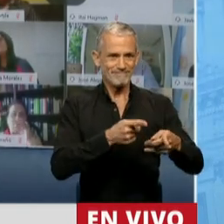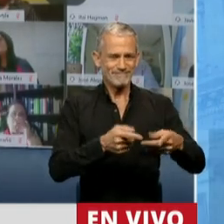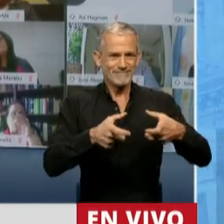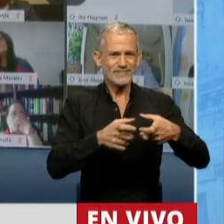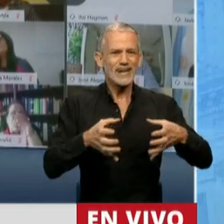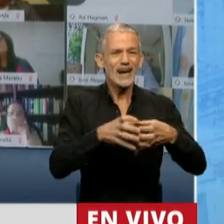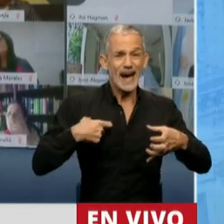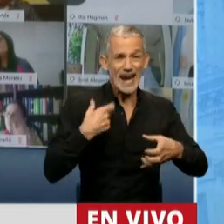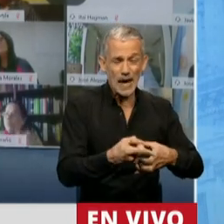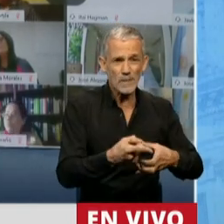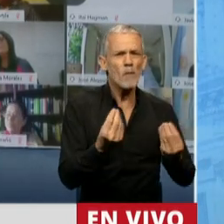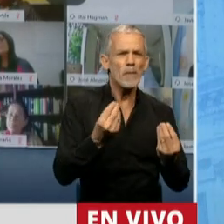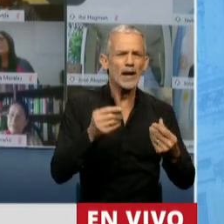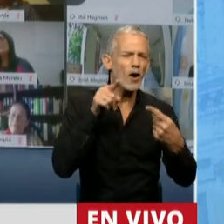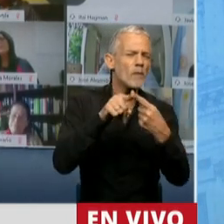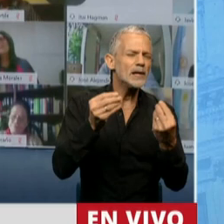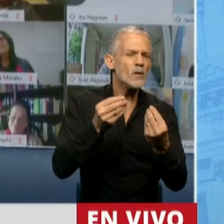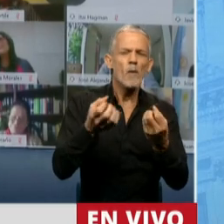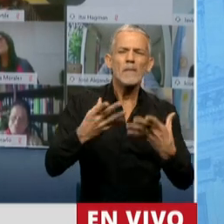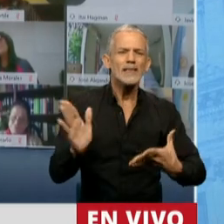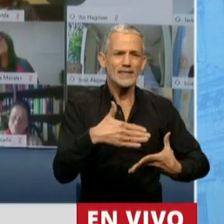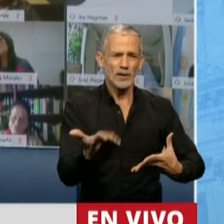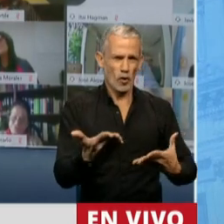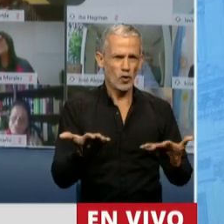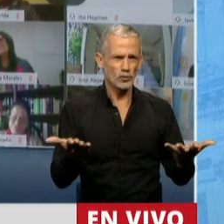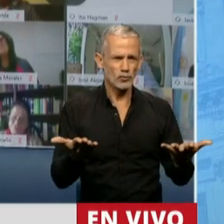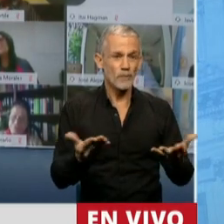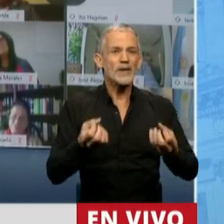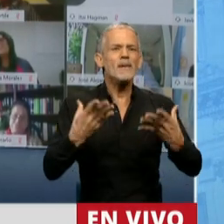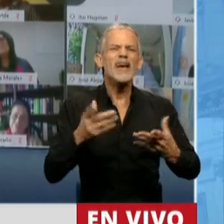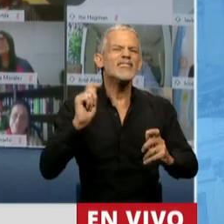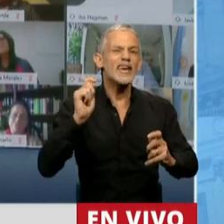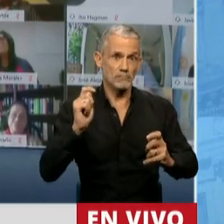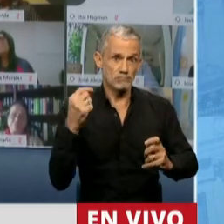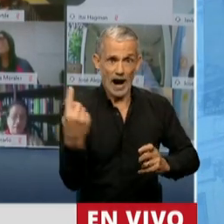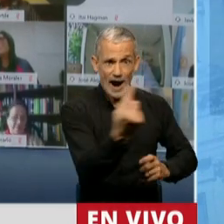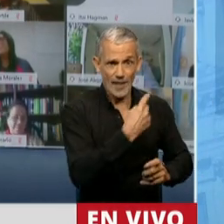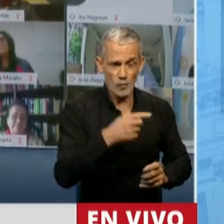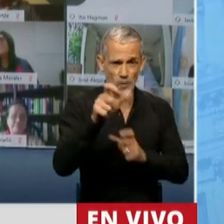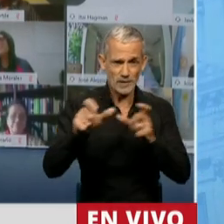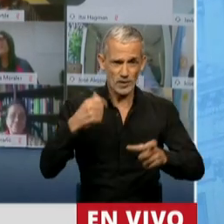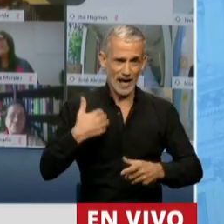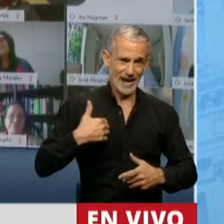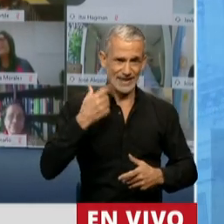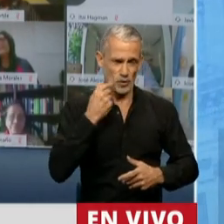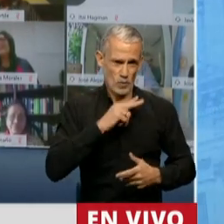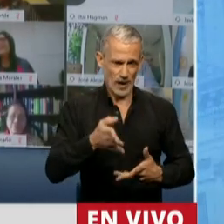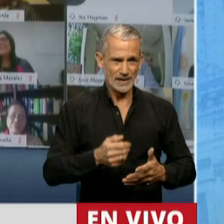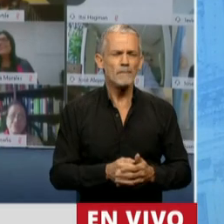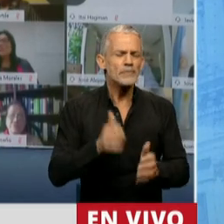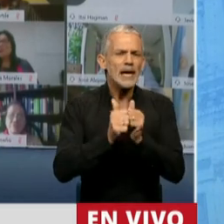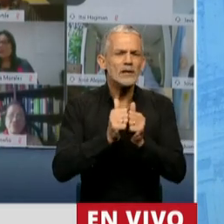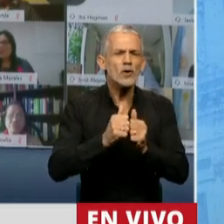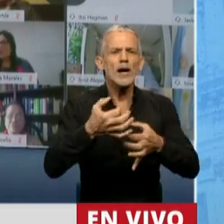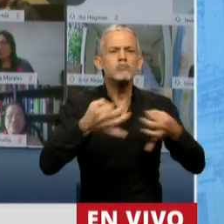la prosecución del bien común, que no es ni más ni menos que el bien de todos y cada uno de los argentinos. Queremos una historia